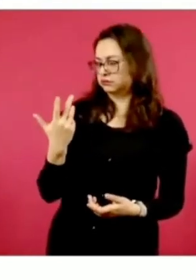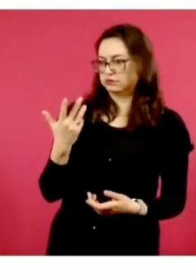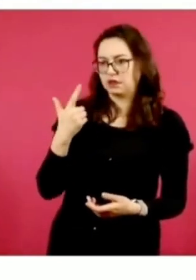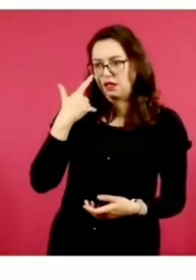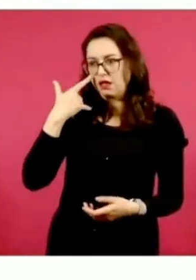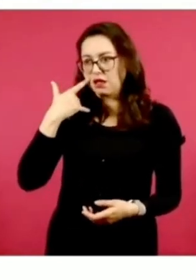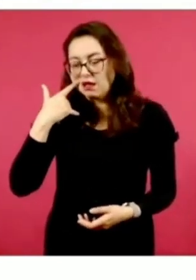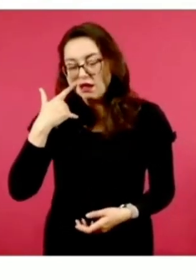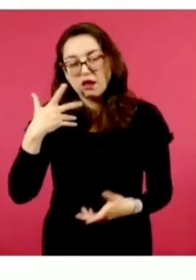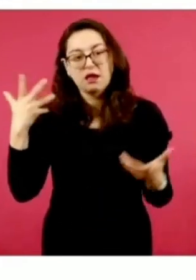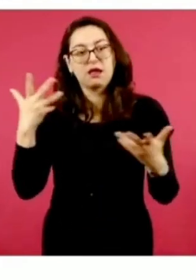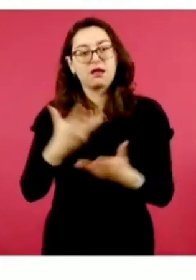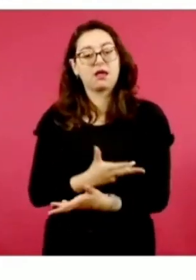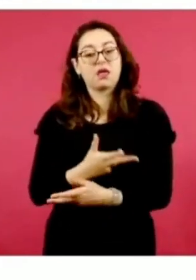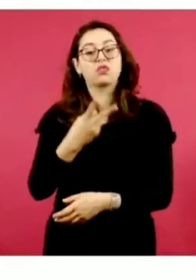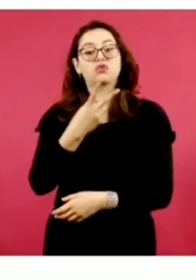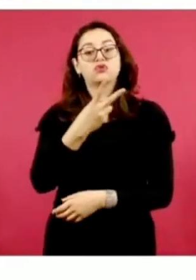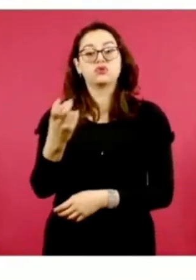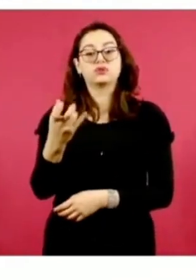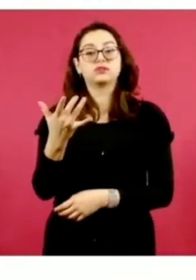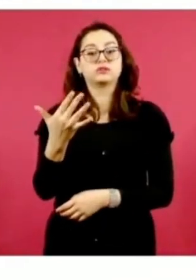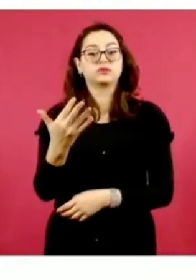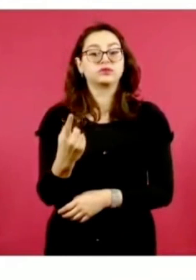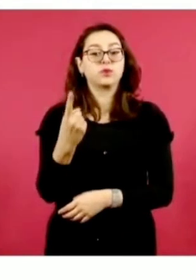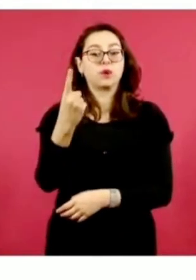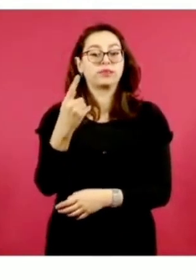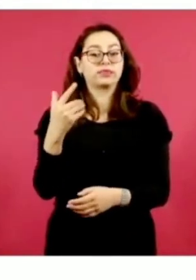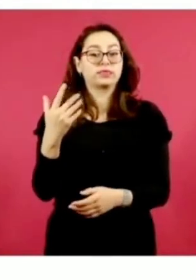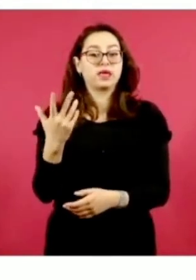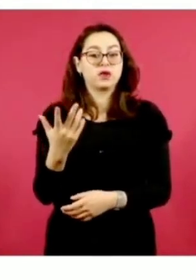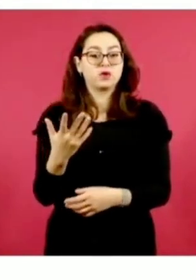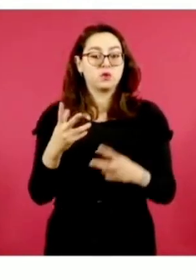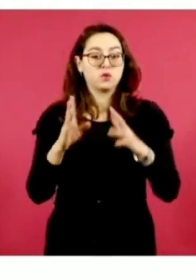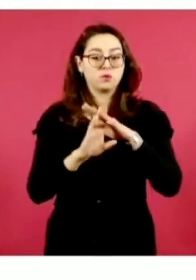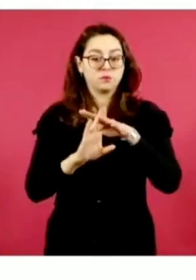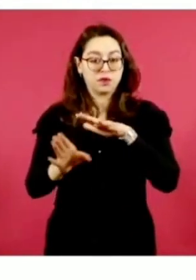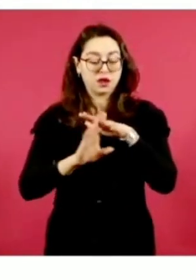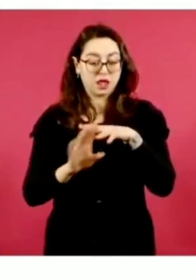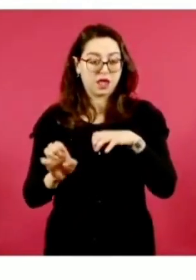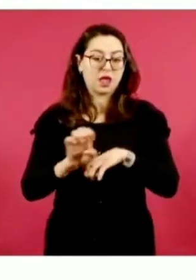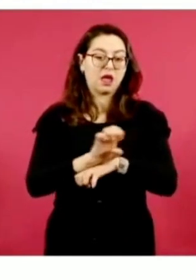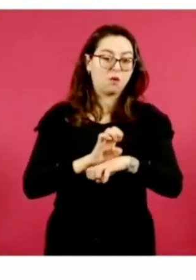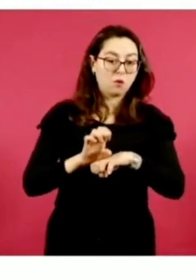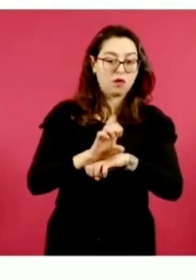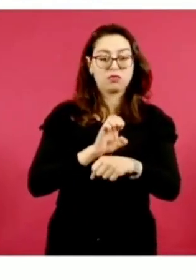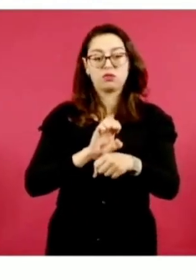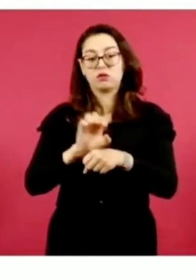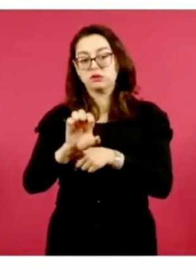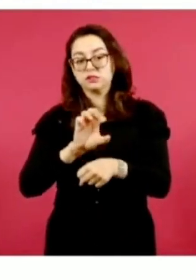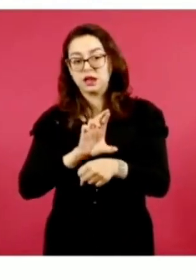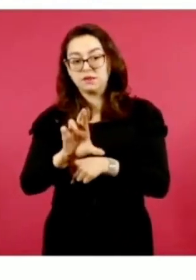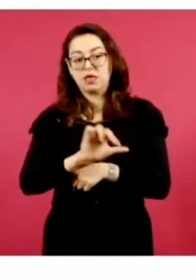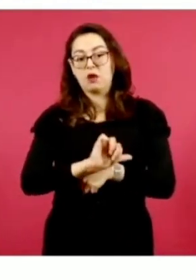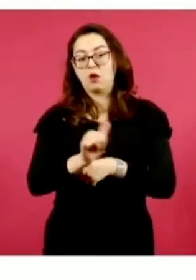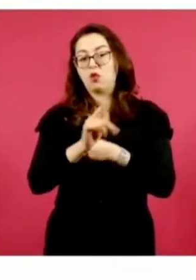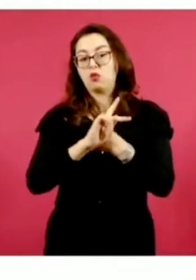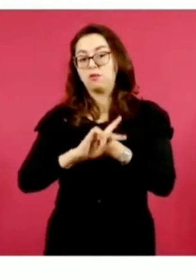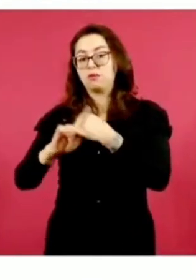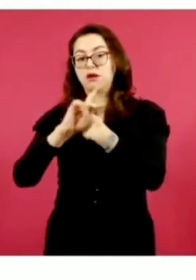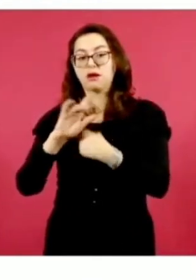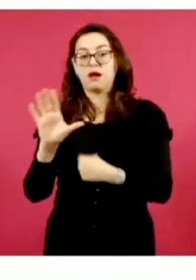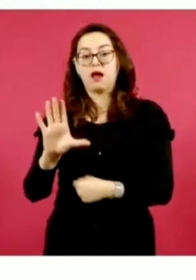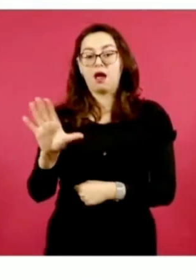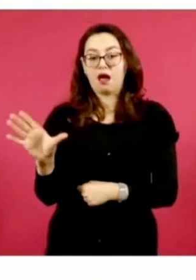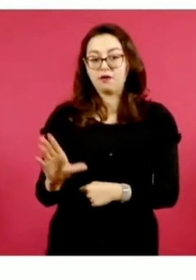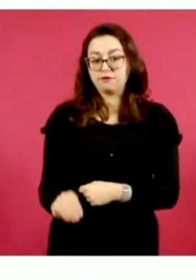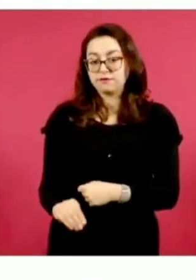a los 251 migrantes provenientes de Ecuador, El Salvador y otros países de África. Fueron todos